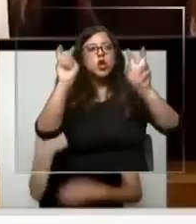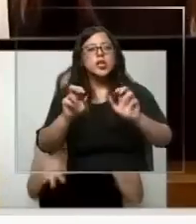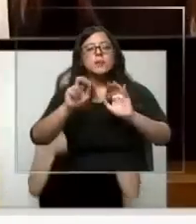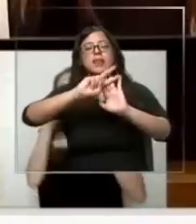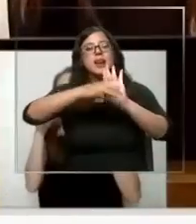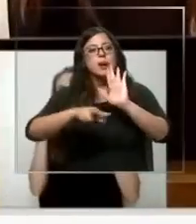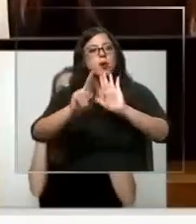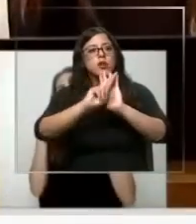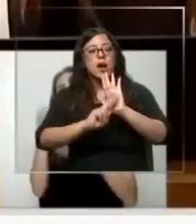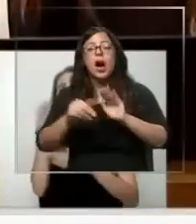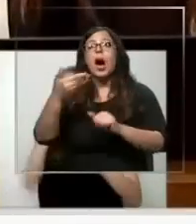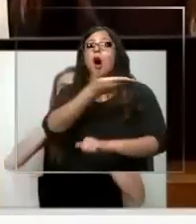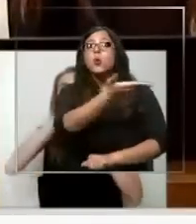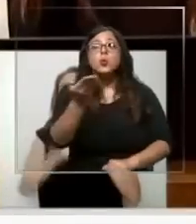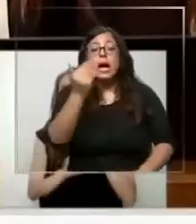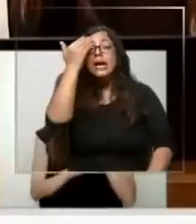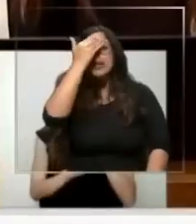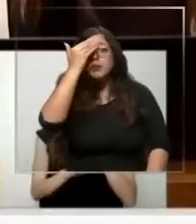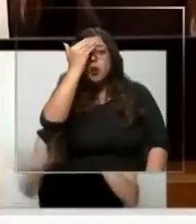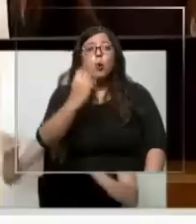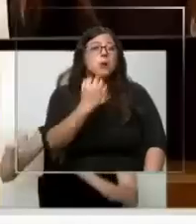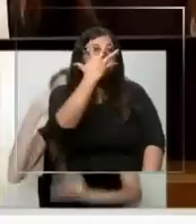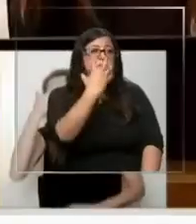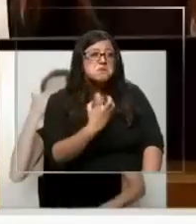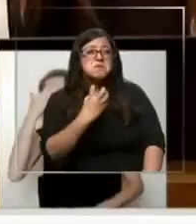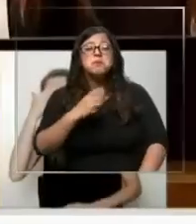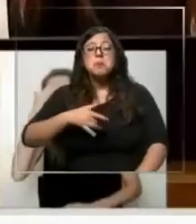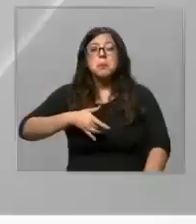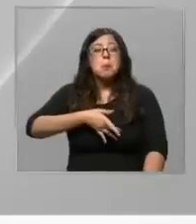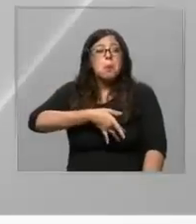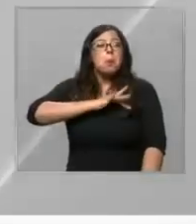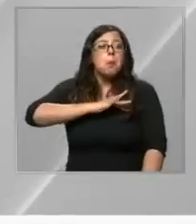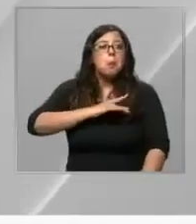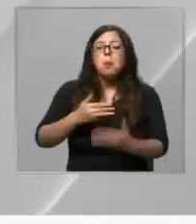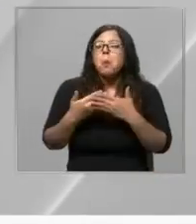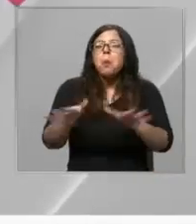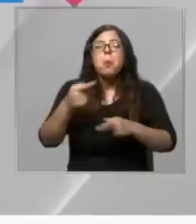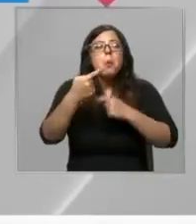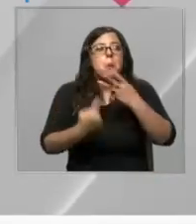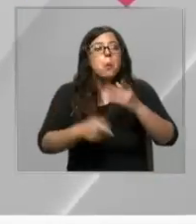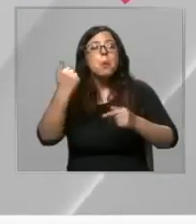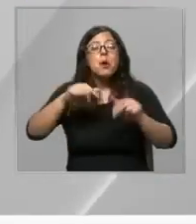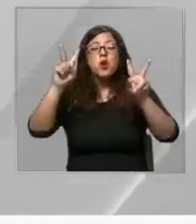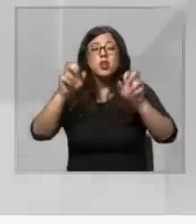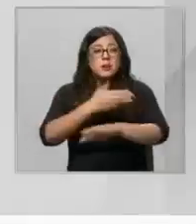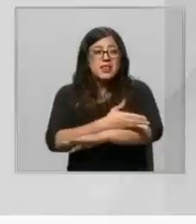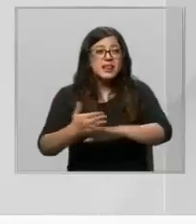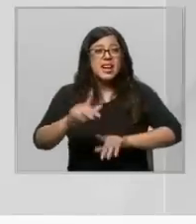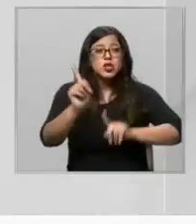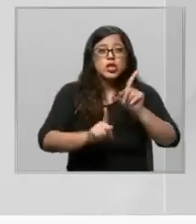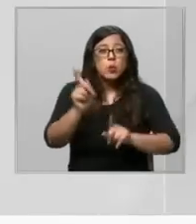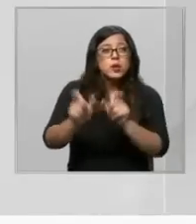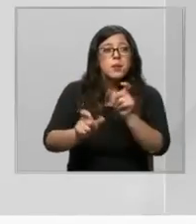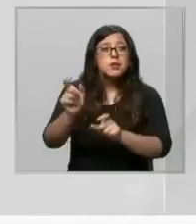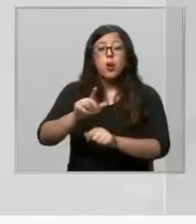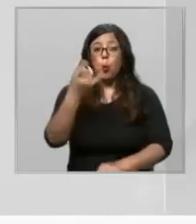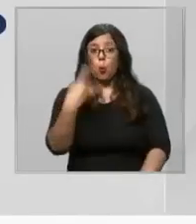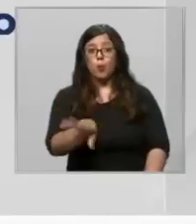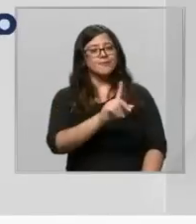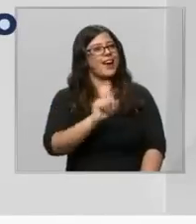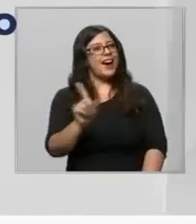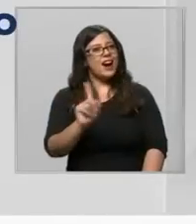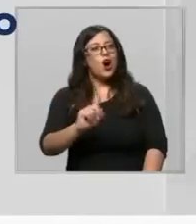reglamento, aunque a les preocupe, enoje, ofenda o lo que sea. Pero los polémicos atrasos de algunos no son lo único.